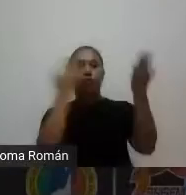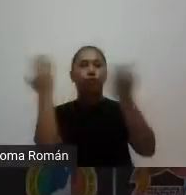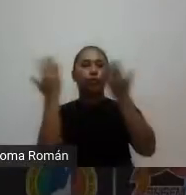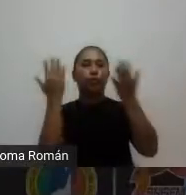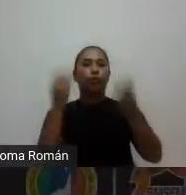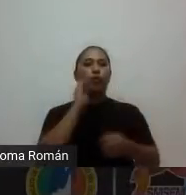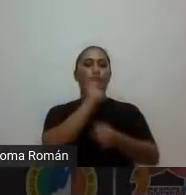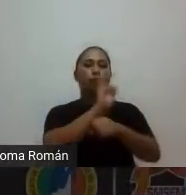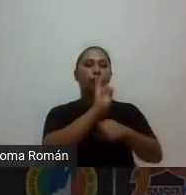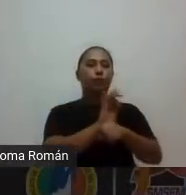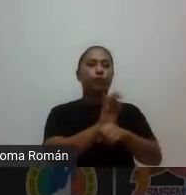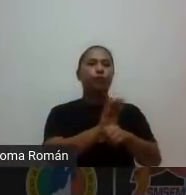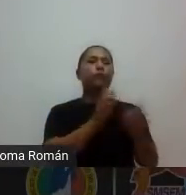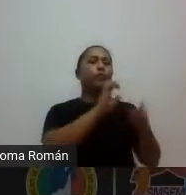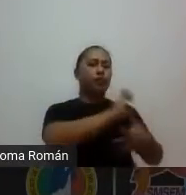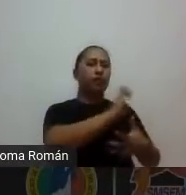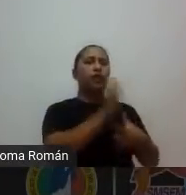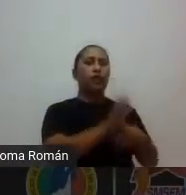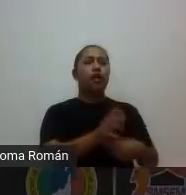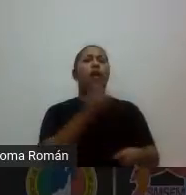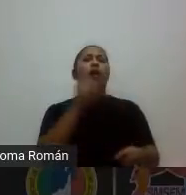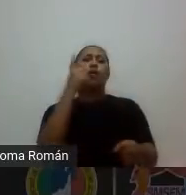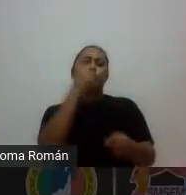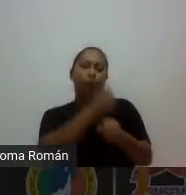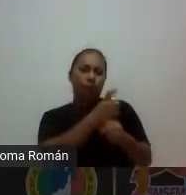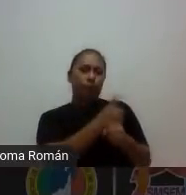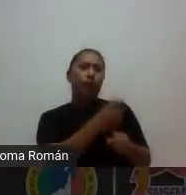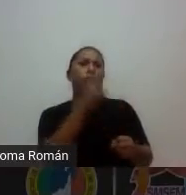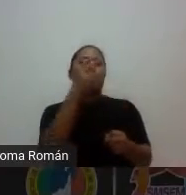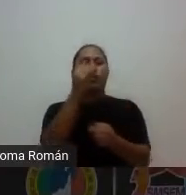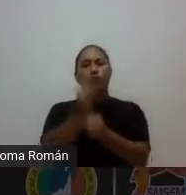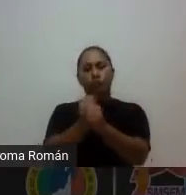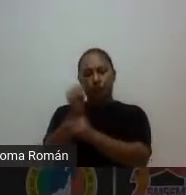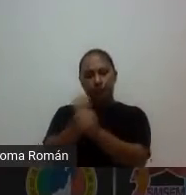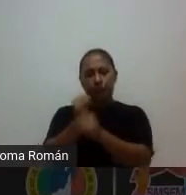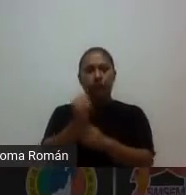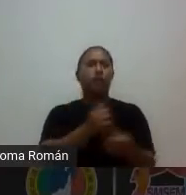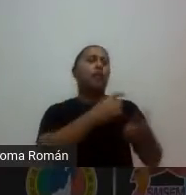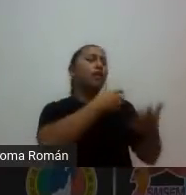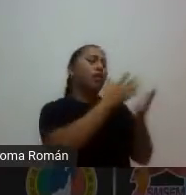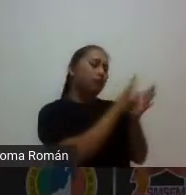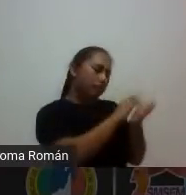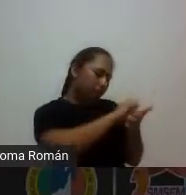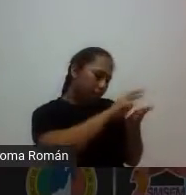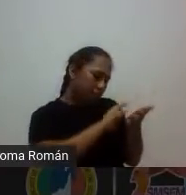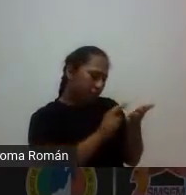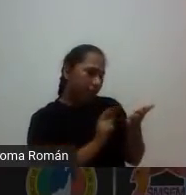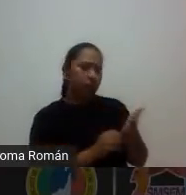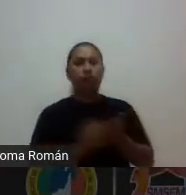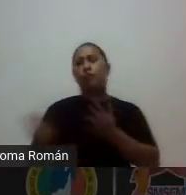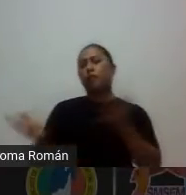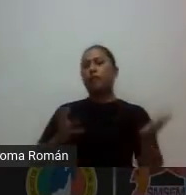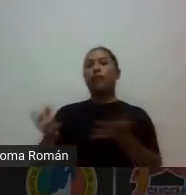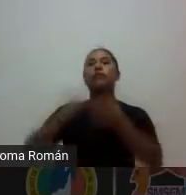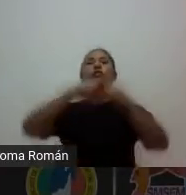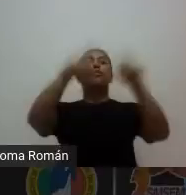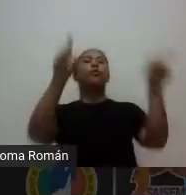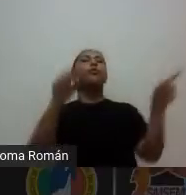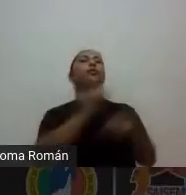que primero vas a estar investigando leyendo haciendo resúmenes haciendo dibujos los que no escriben